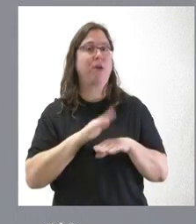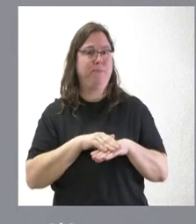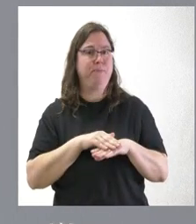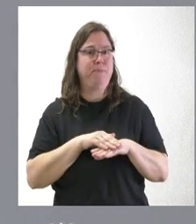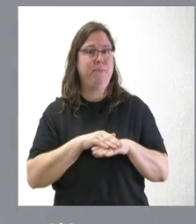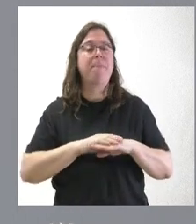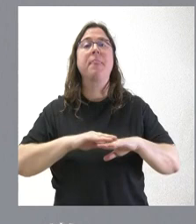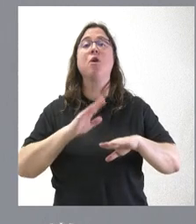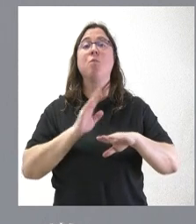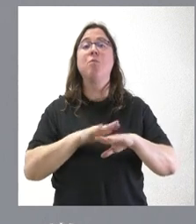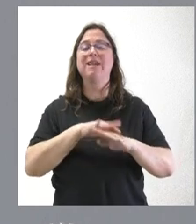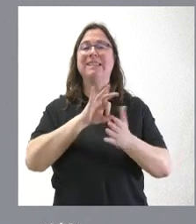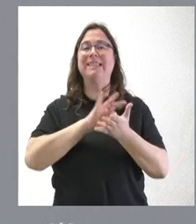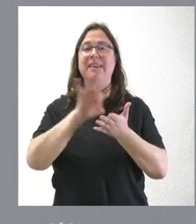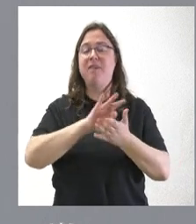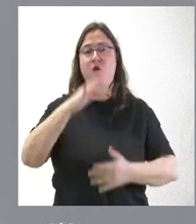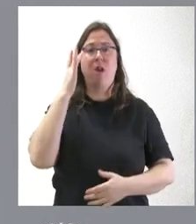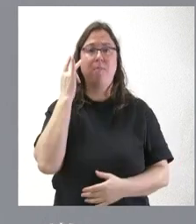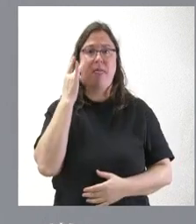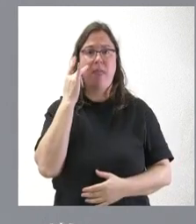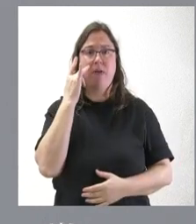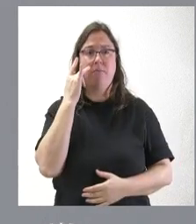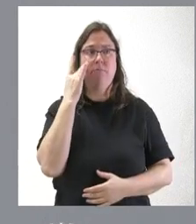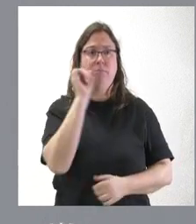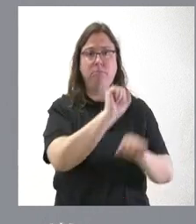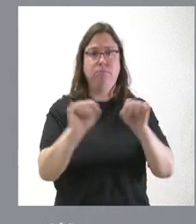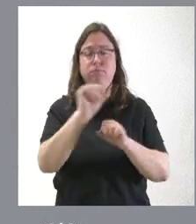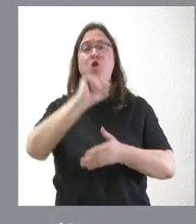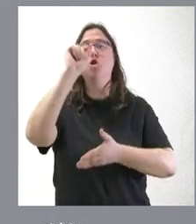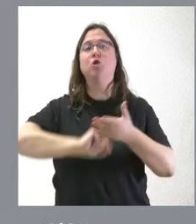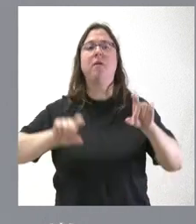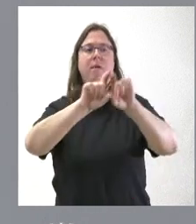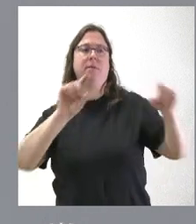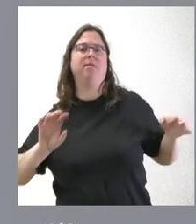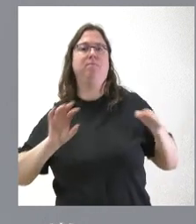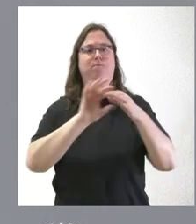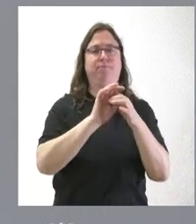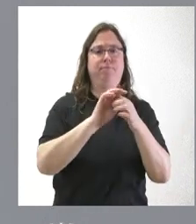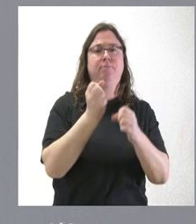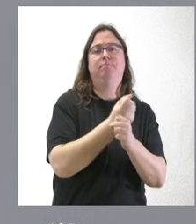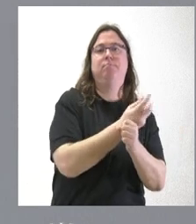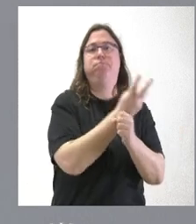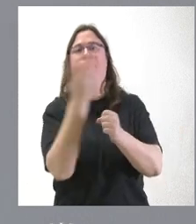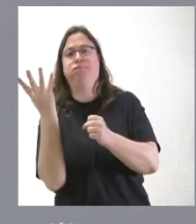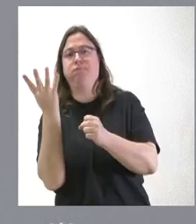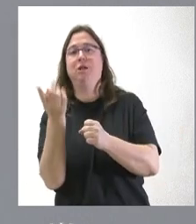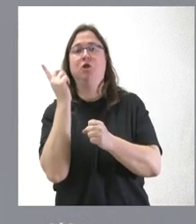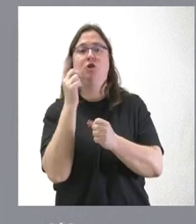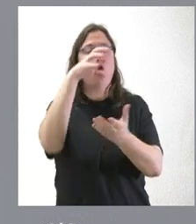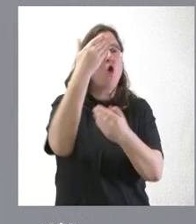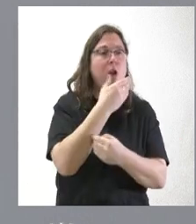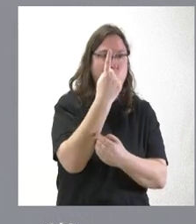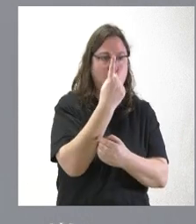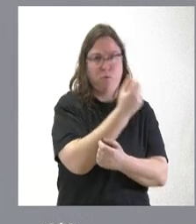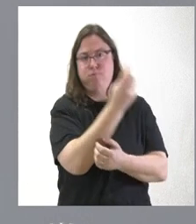Pues porque el servicio de limpieza se contrata con una empresa que tiene un ámbito más allá de lo que es un único centro educativo,